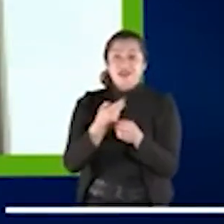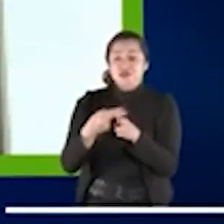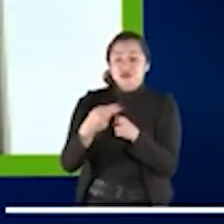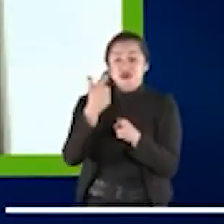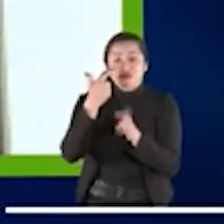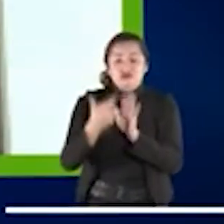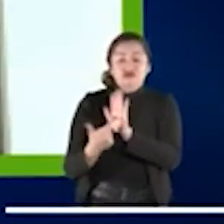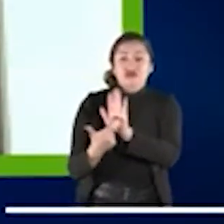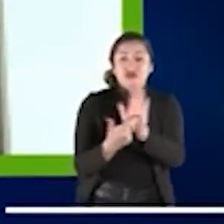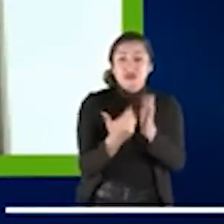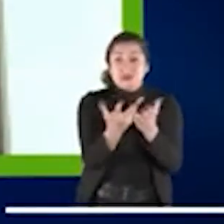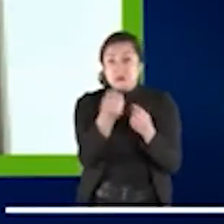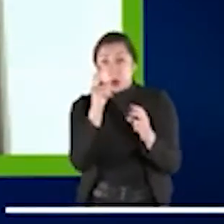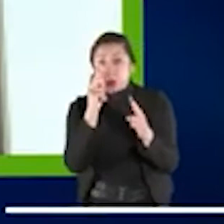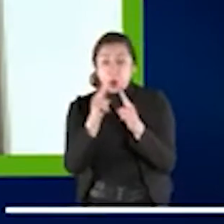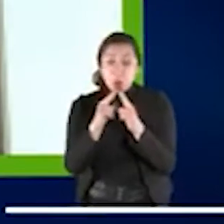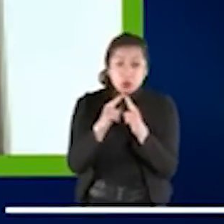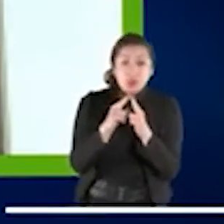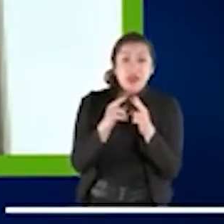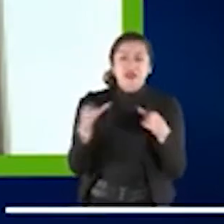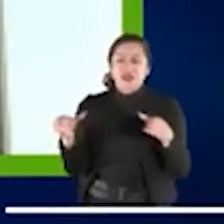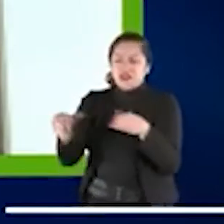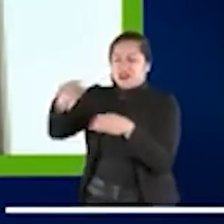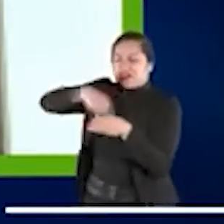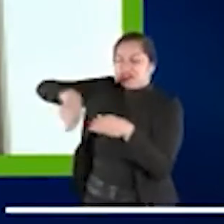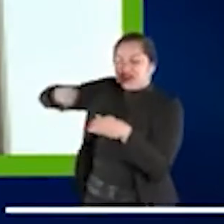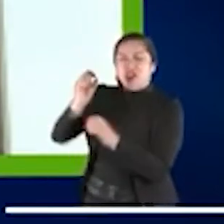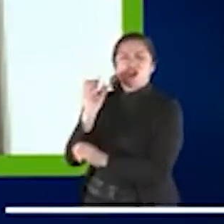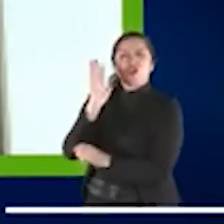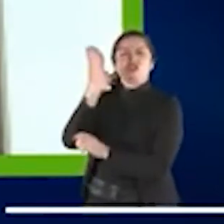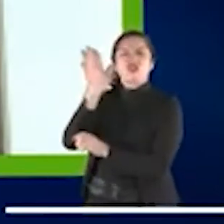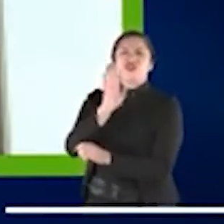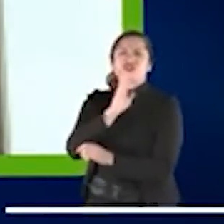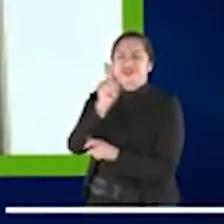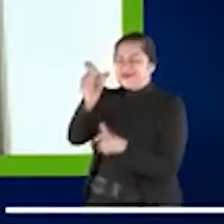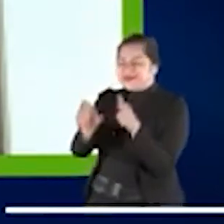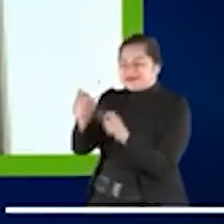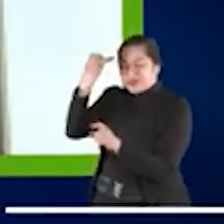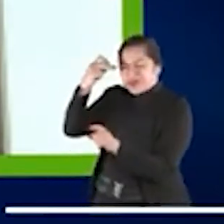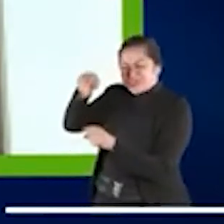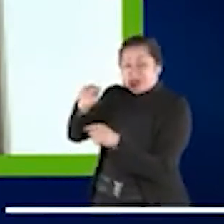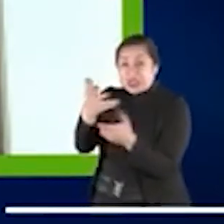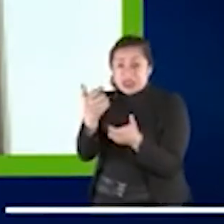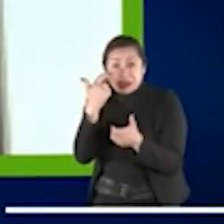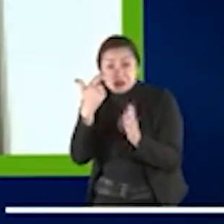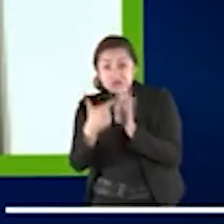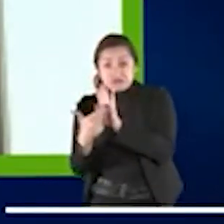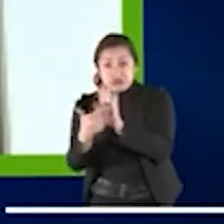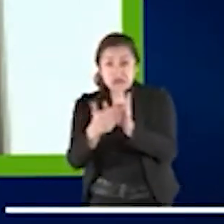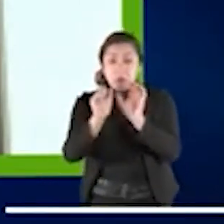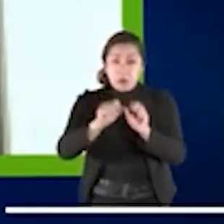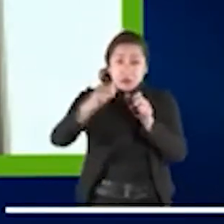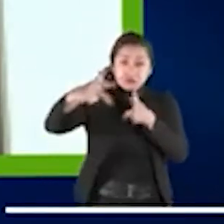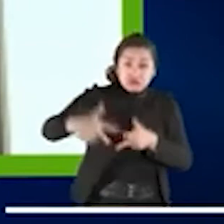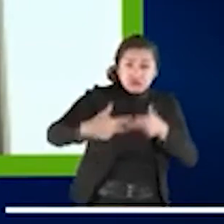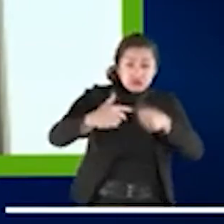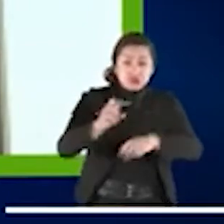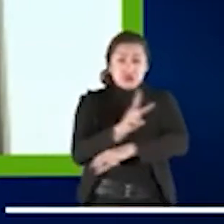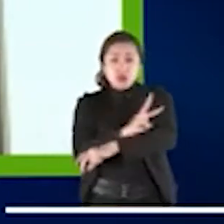entonces si queréis conocer un poquito más el trabajo del Foro y de sus miembros sería una buena ocasión, es todo en línea, entonces podéis